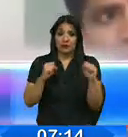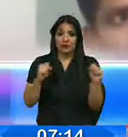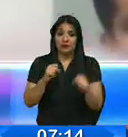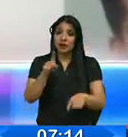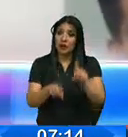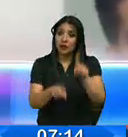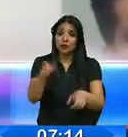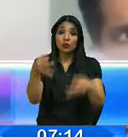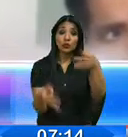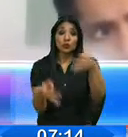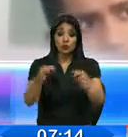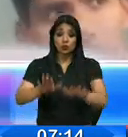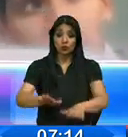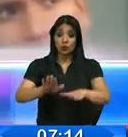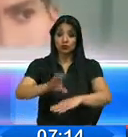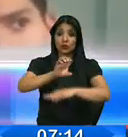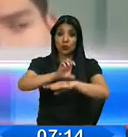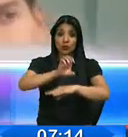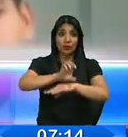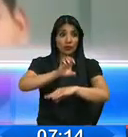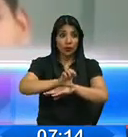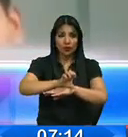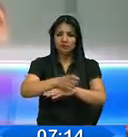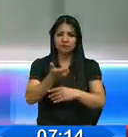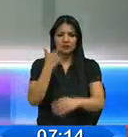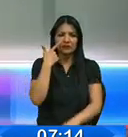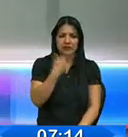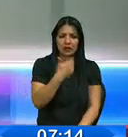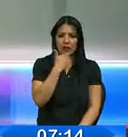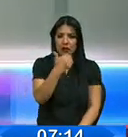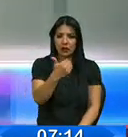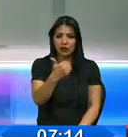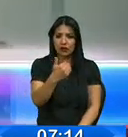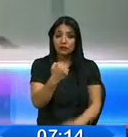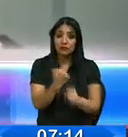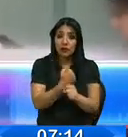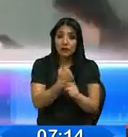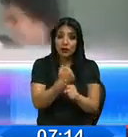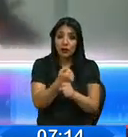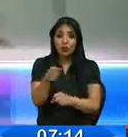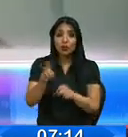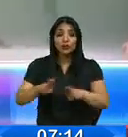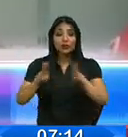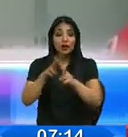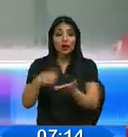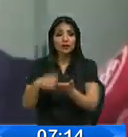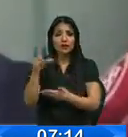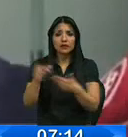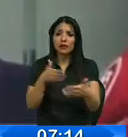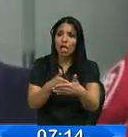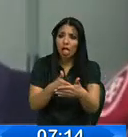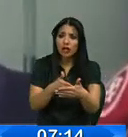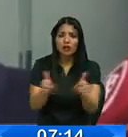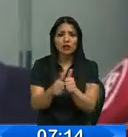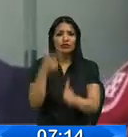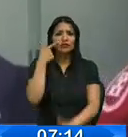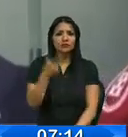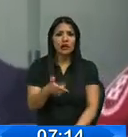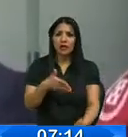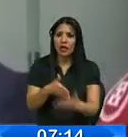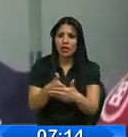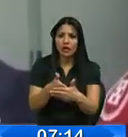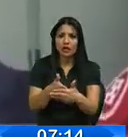juzgados de este país se obstaculiza el trabajo que viene realizando la UAFE en coordinación con la Fiscalía General del Estado.